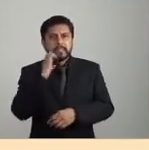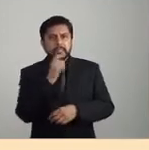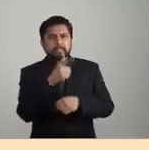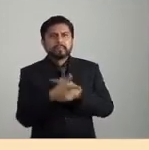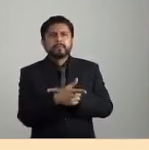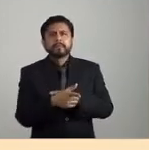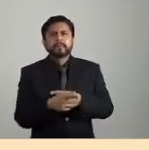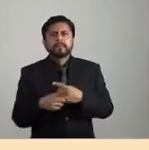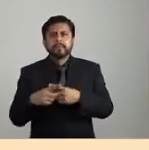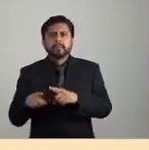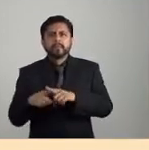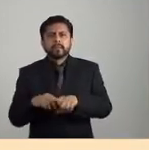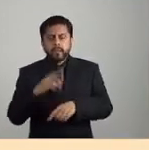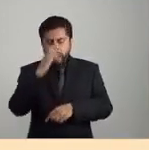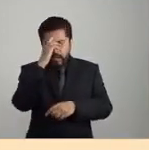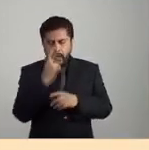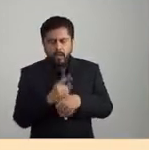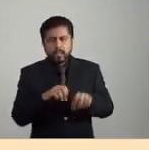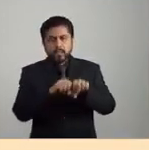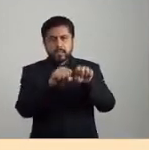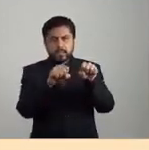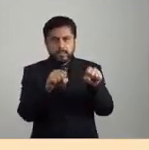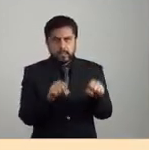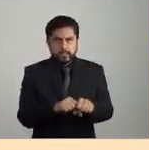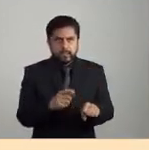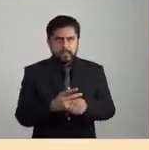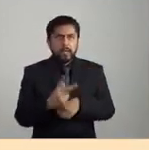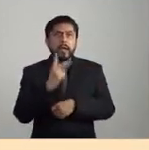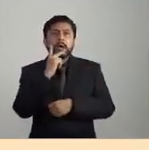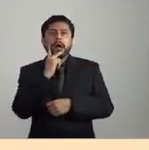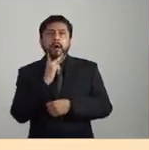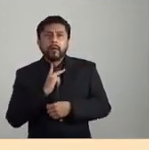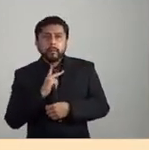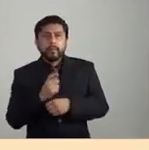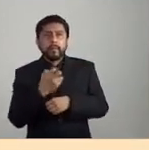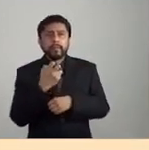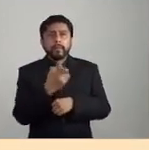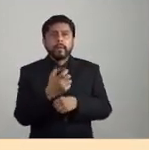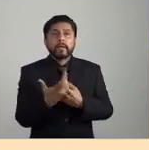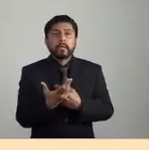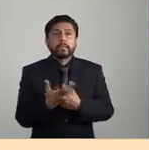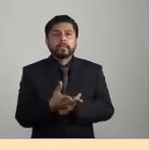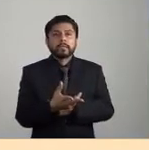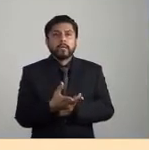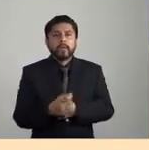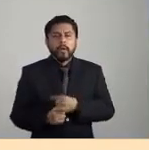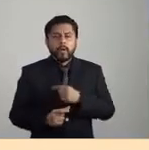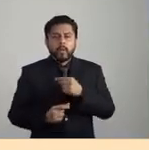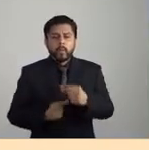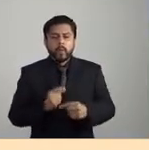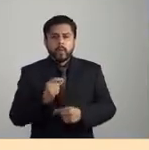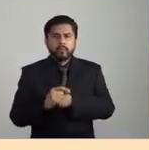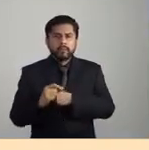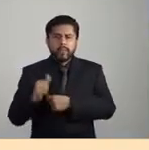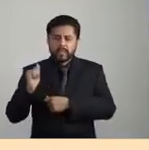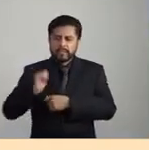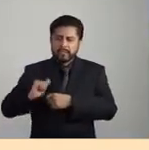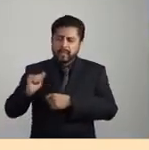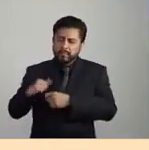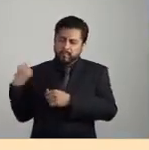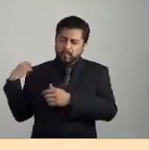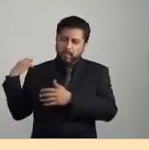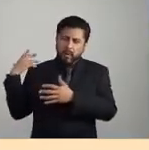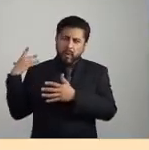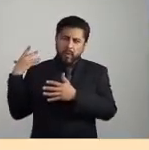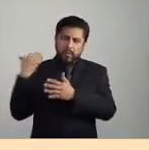decir con la energía. decir, todo el sistema de hidrocarburos, pues cada vez que es una acumulación milenaria, en realidad, de